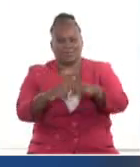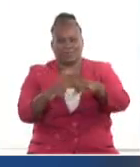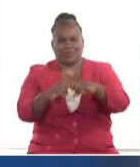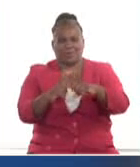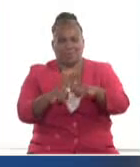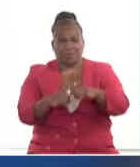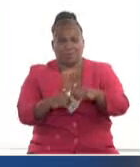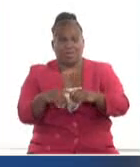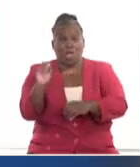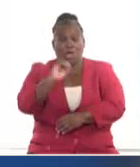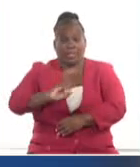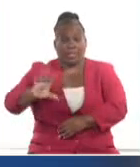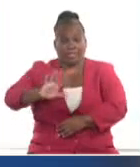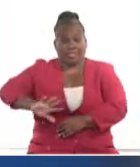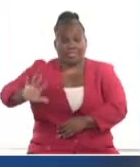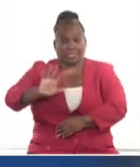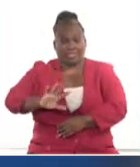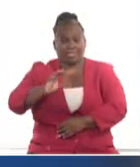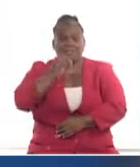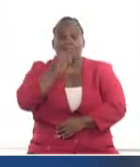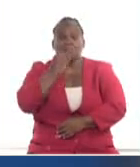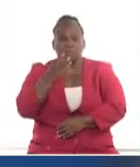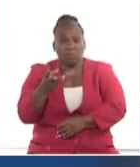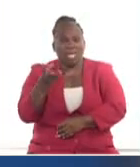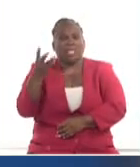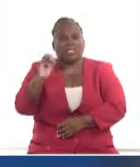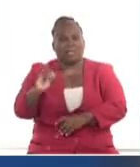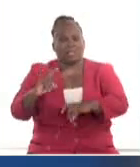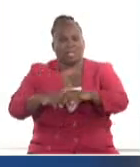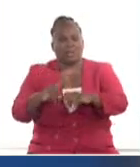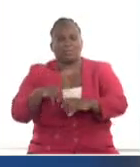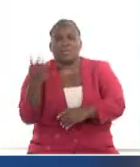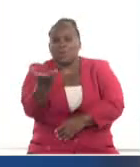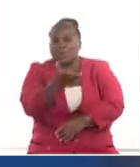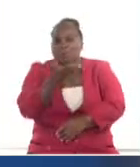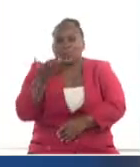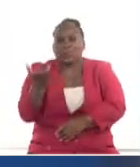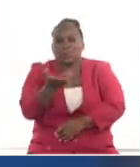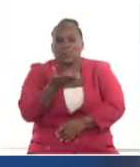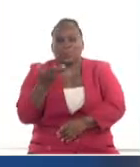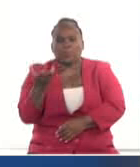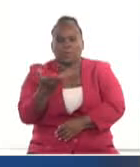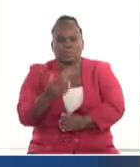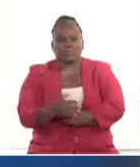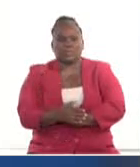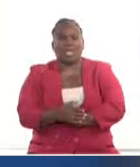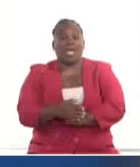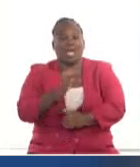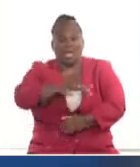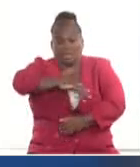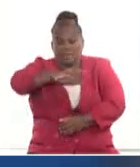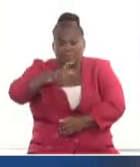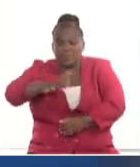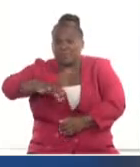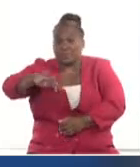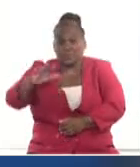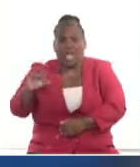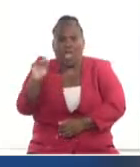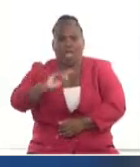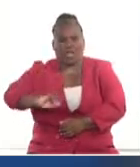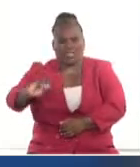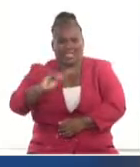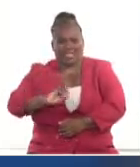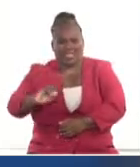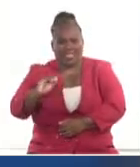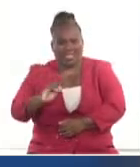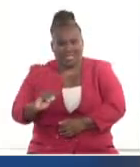costa norte oriental pueden llegar por la tarde hasta los 30 kilómetros por hora con rachas superiores. Por eso hay marejadas precisamente en el norte de oriente, oleaje